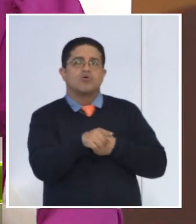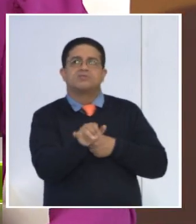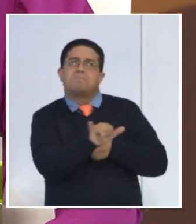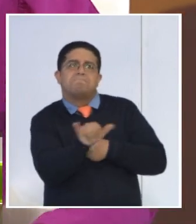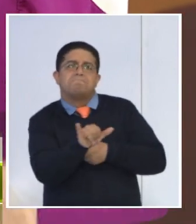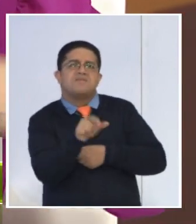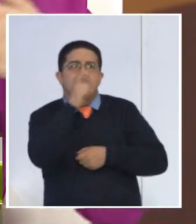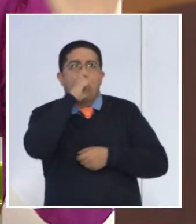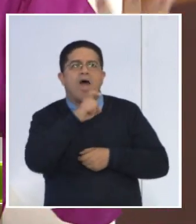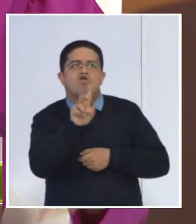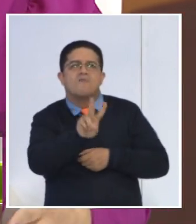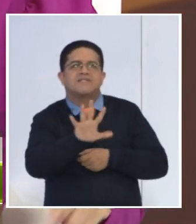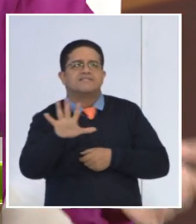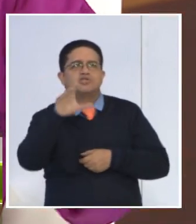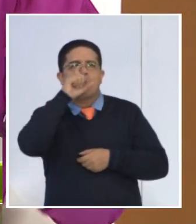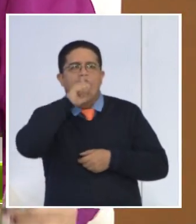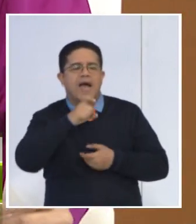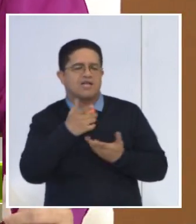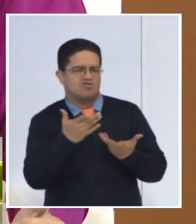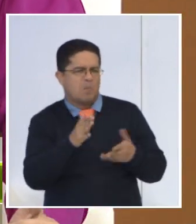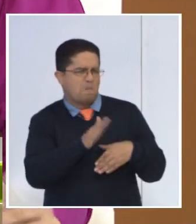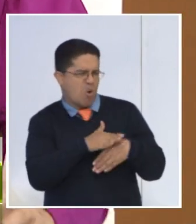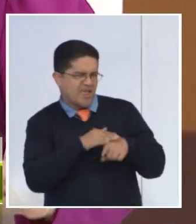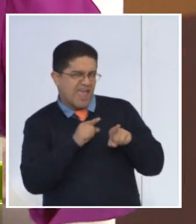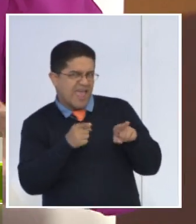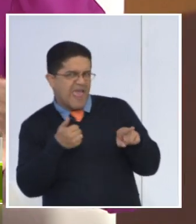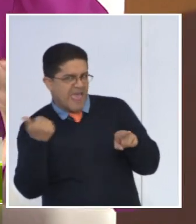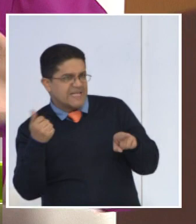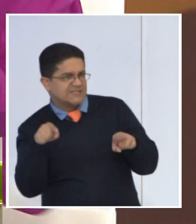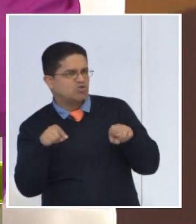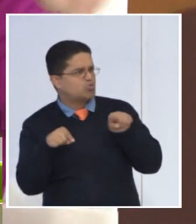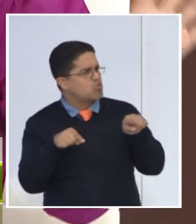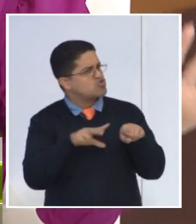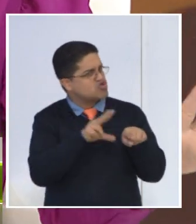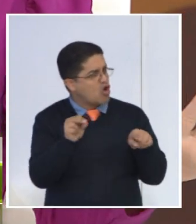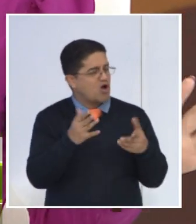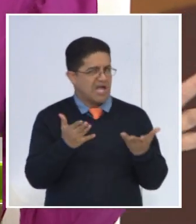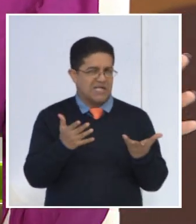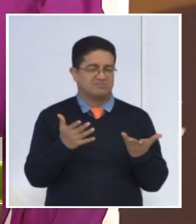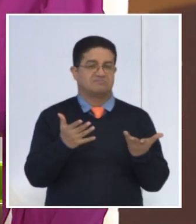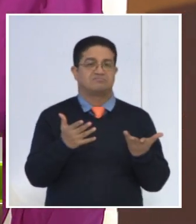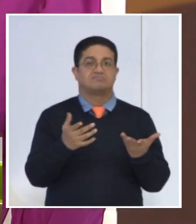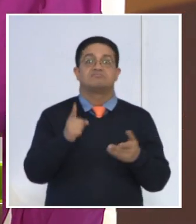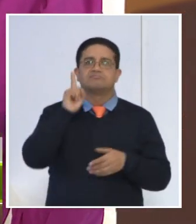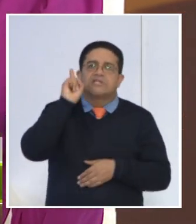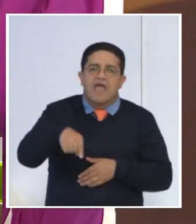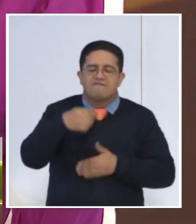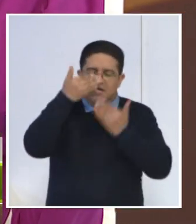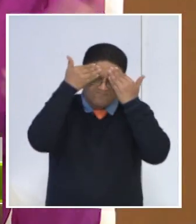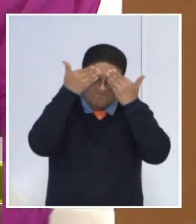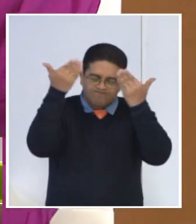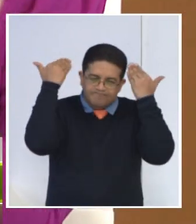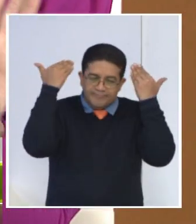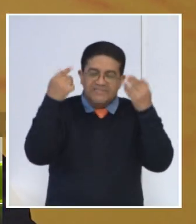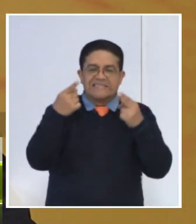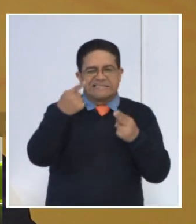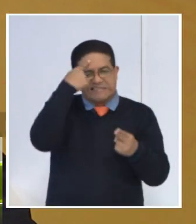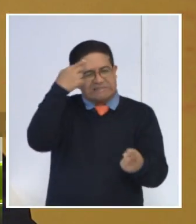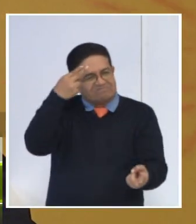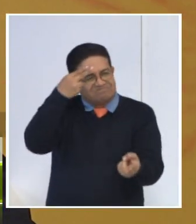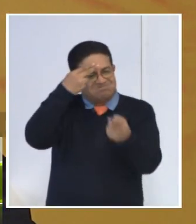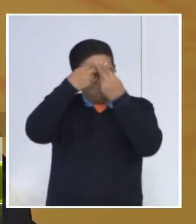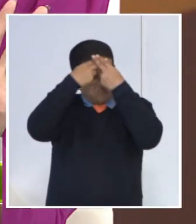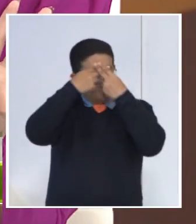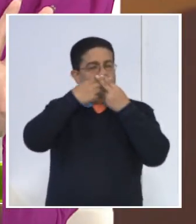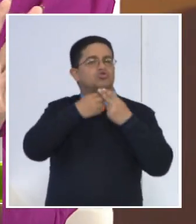o por qué tal persona sí lo hace, pero tú no. Entonces, quitarnos también como que esos estigmas sociales y familiares.